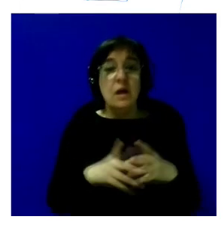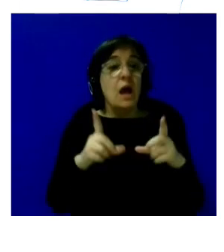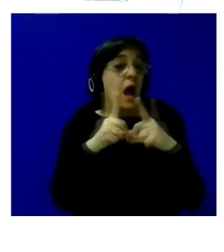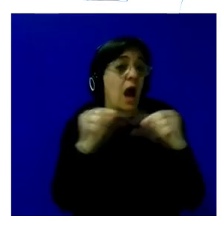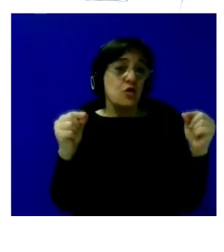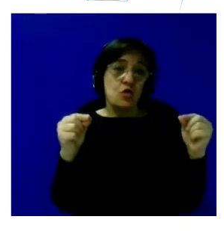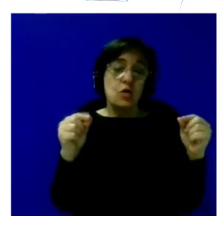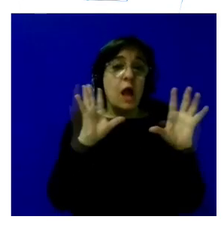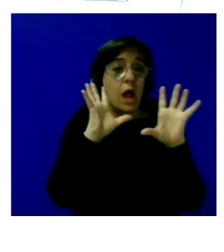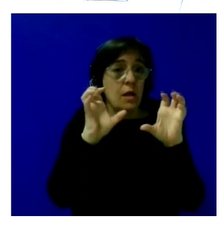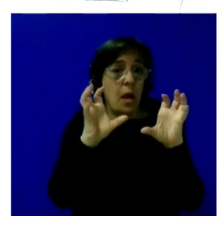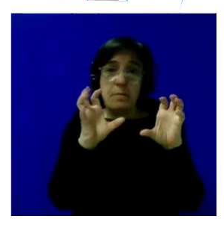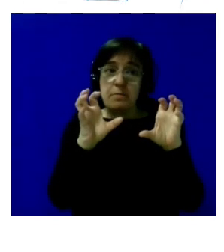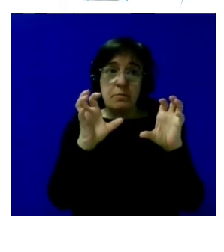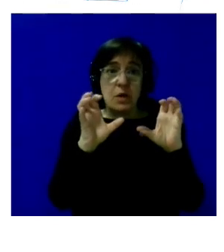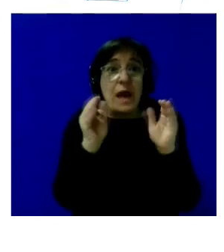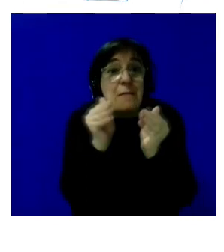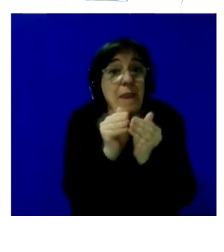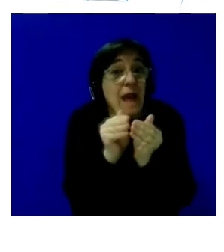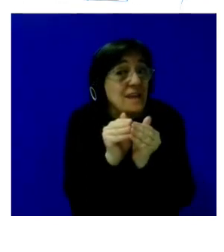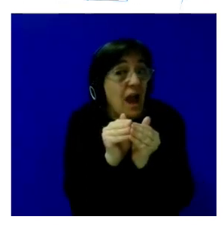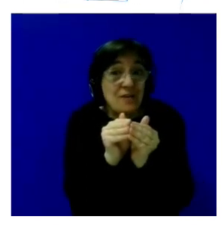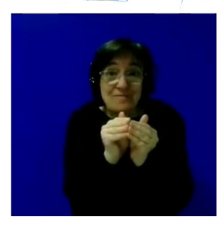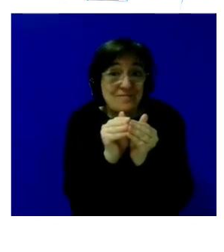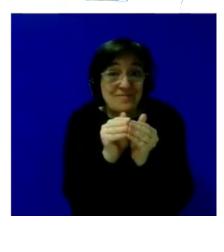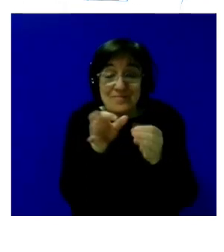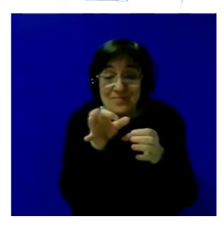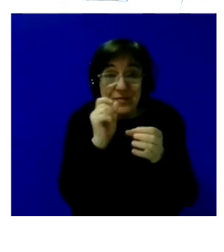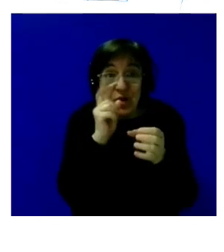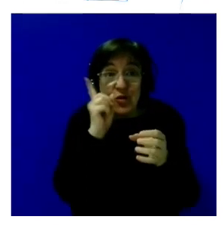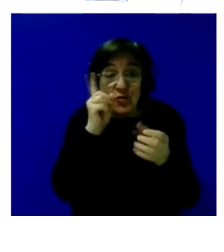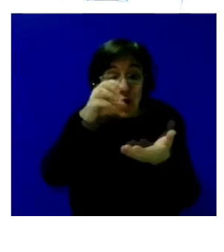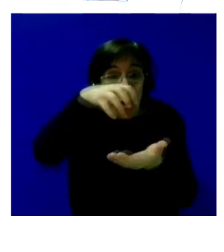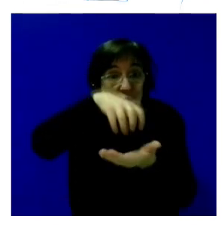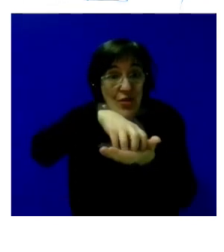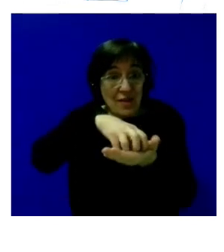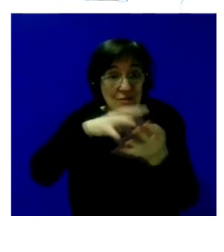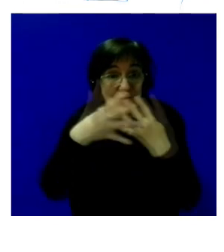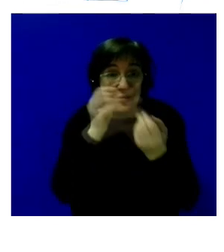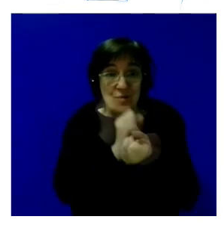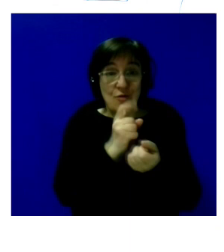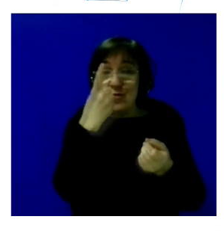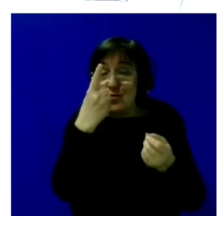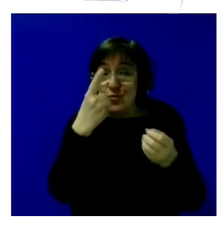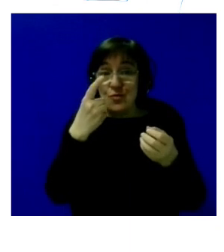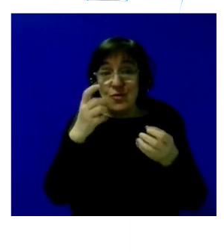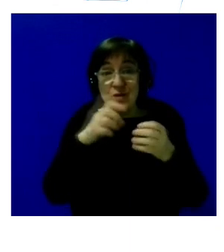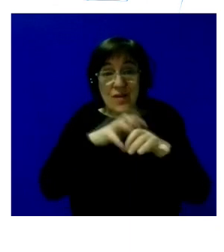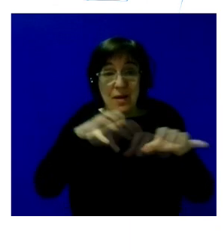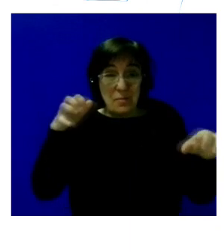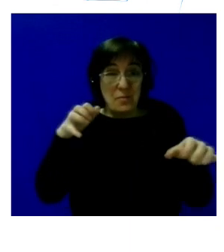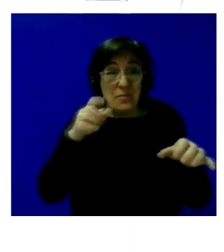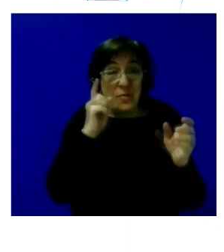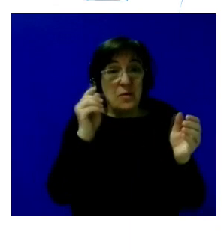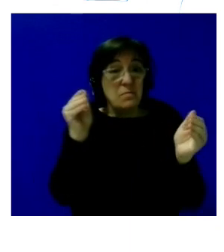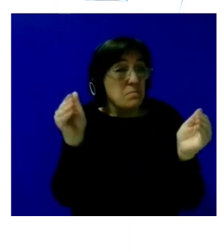pues el aprendizaje es que Asturias es muy pequeña y que entonces con un solo centro penitenciario y un solo CIS y con una población penitenciaria muy